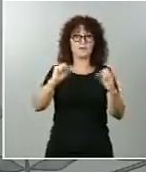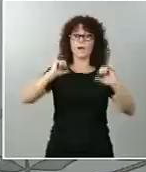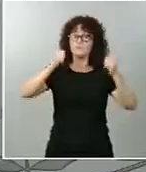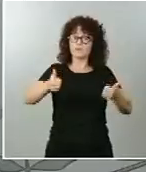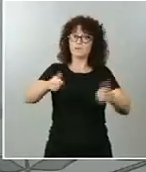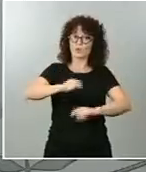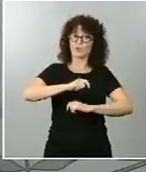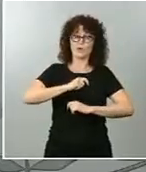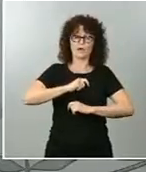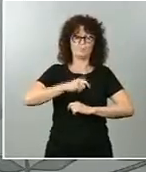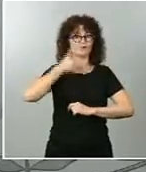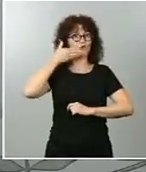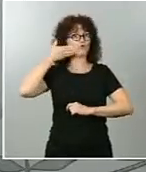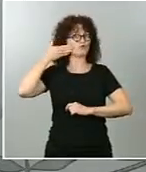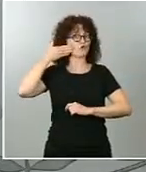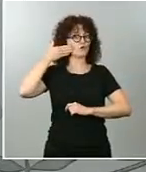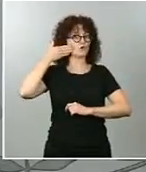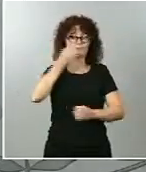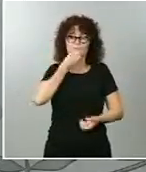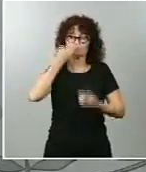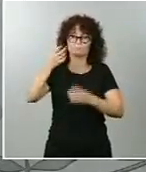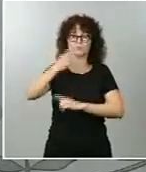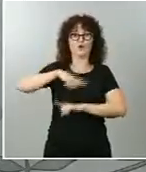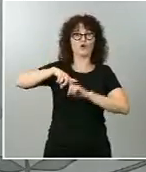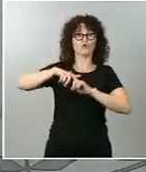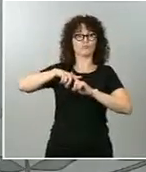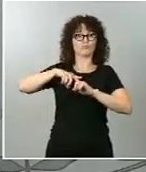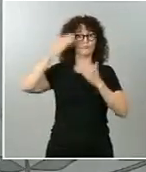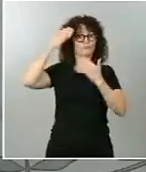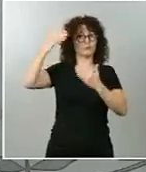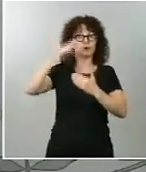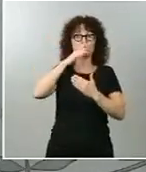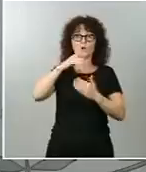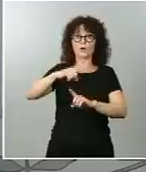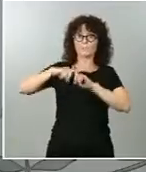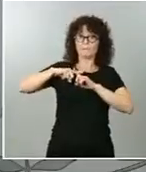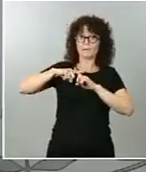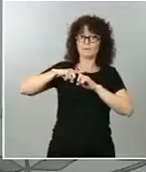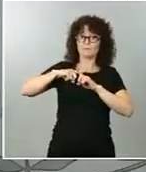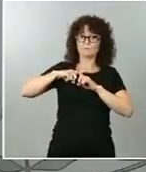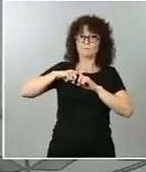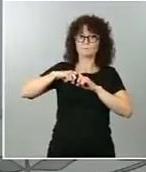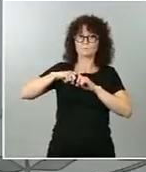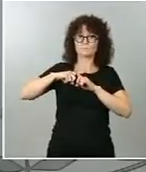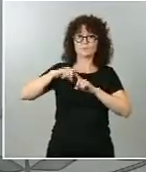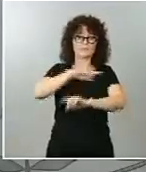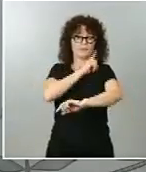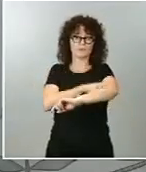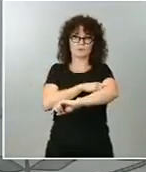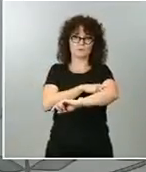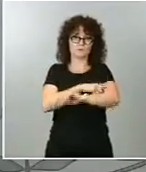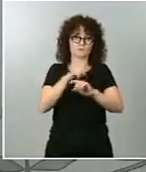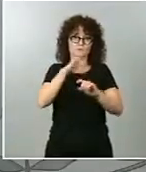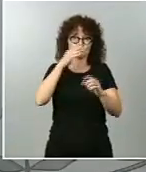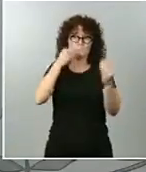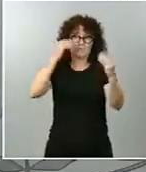trasladarle esta distinción, no solo por los méritos deportivos indudables de uno de los mejores deportistas de la historia, no